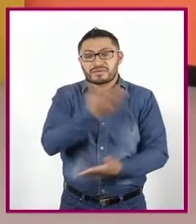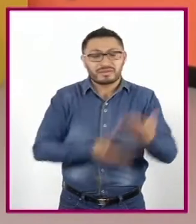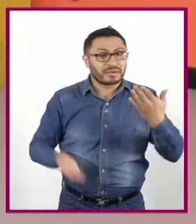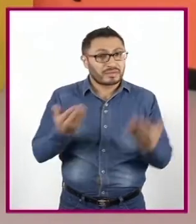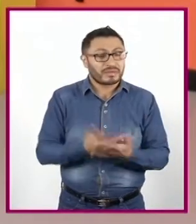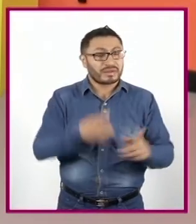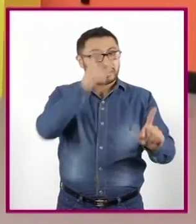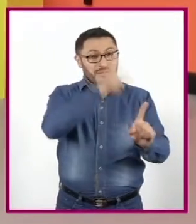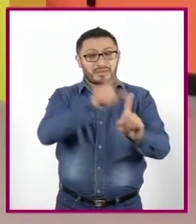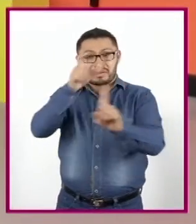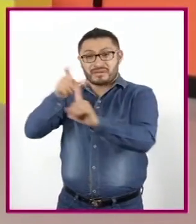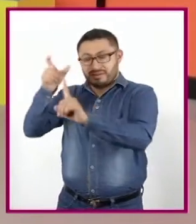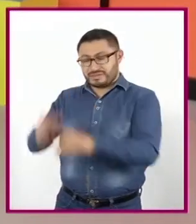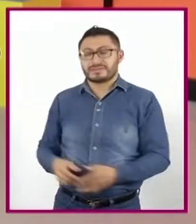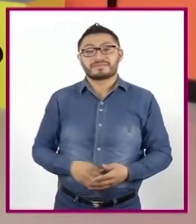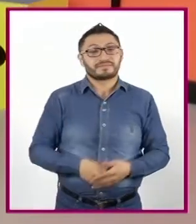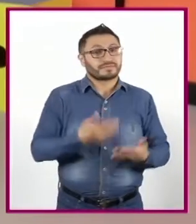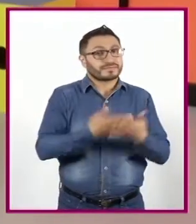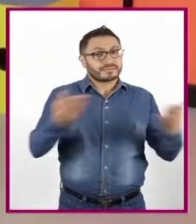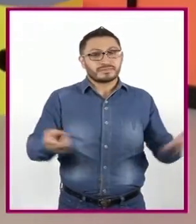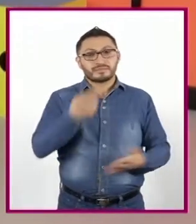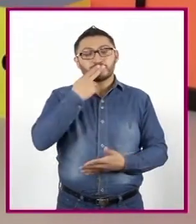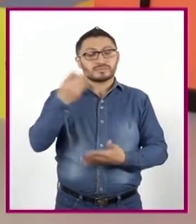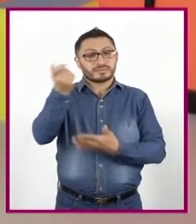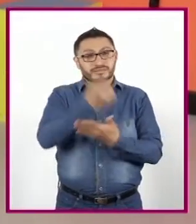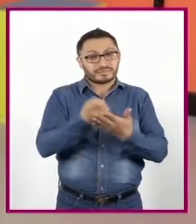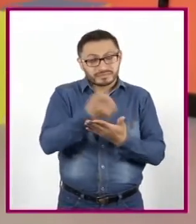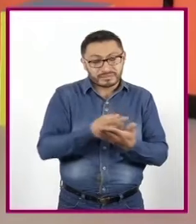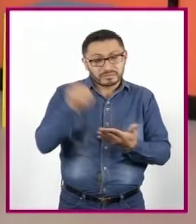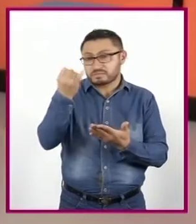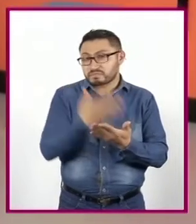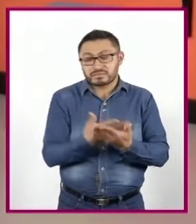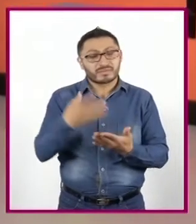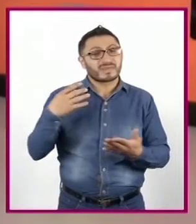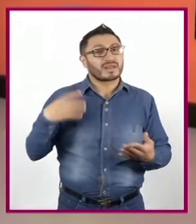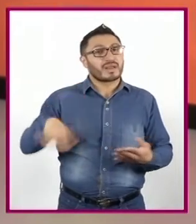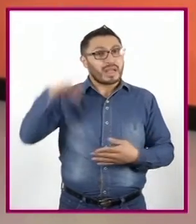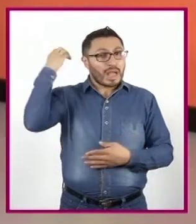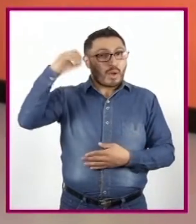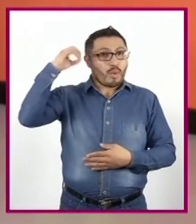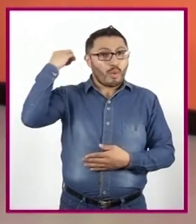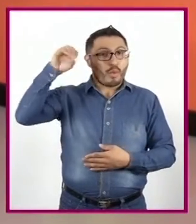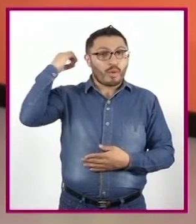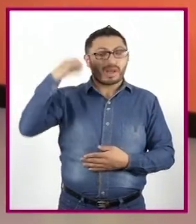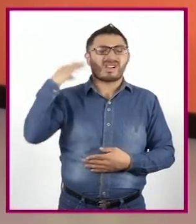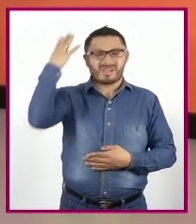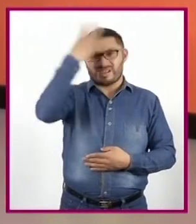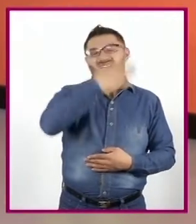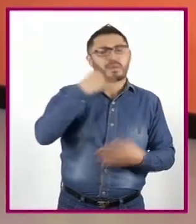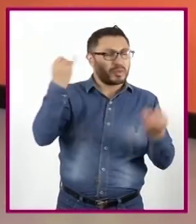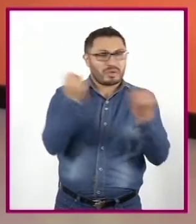ellos Vamos ahora a utilizar Algunas imágenes del estado de Oaxaca Hermoso al igual que todos los que